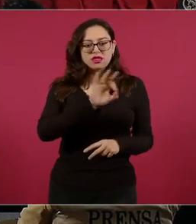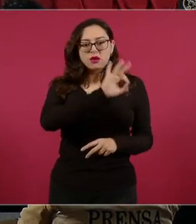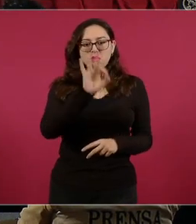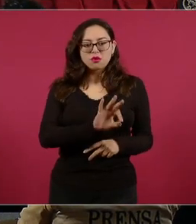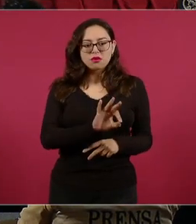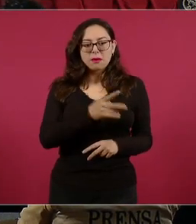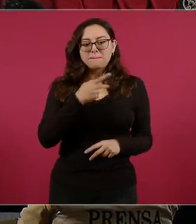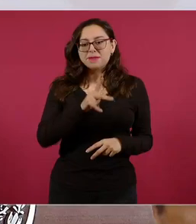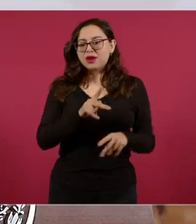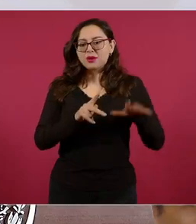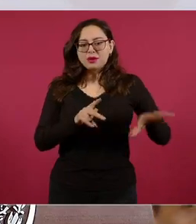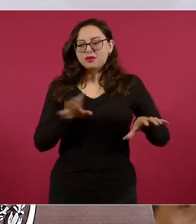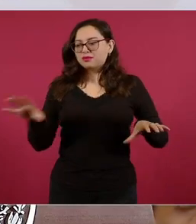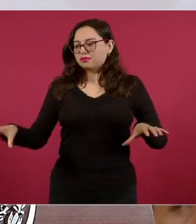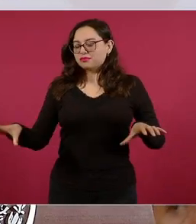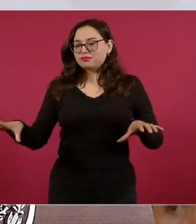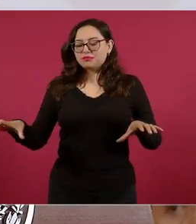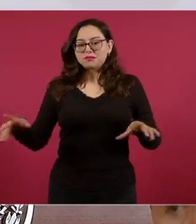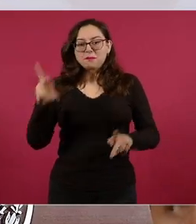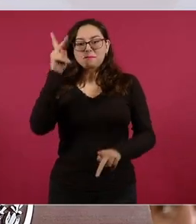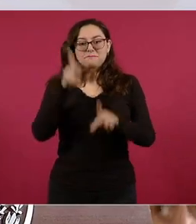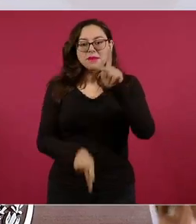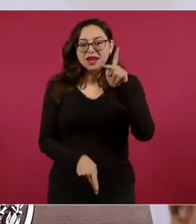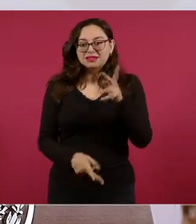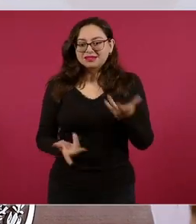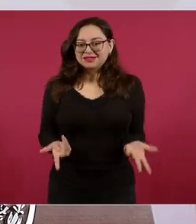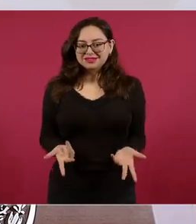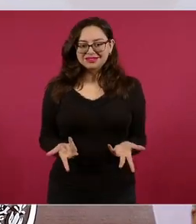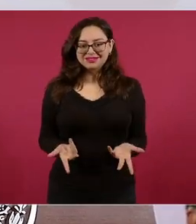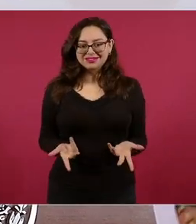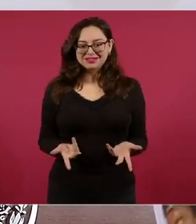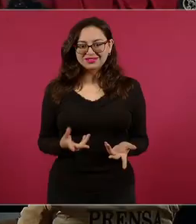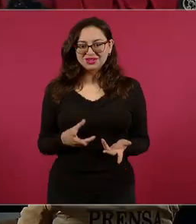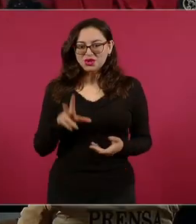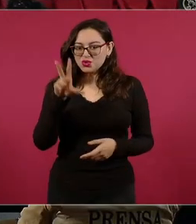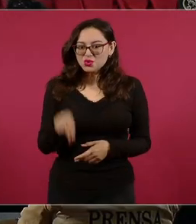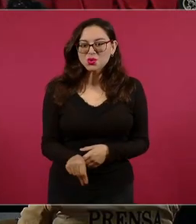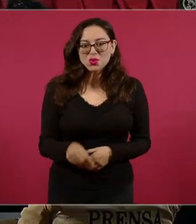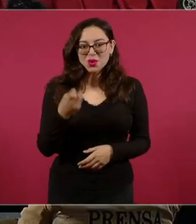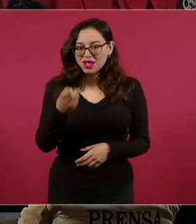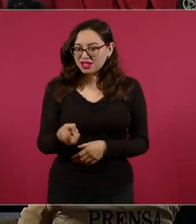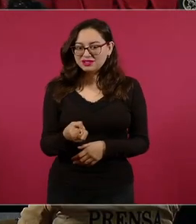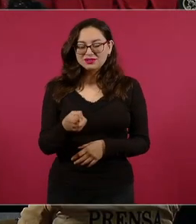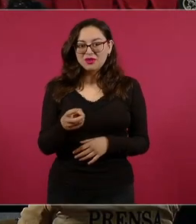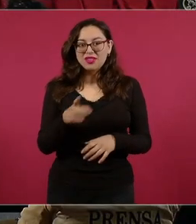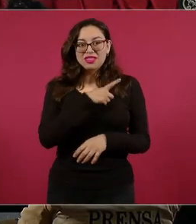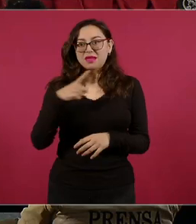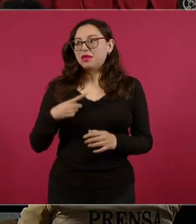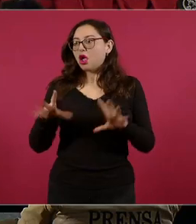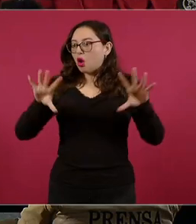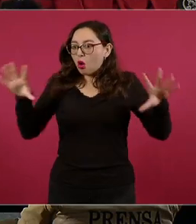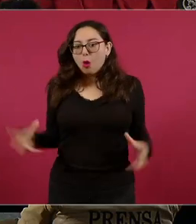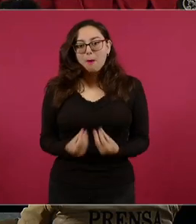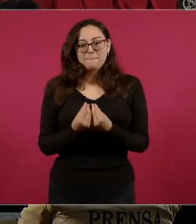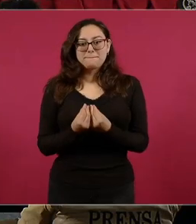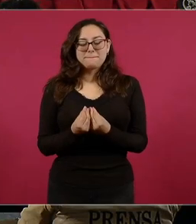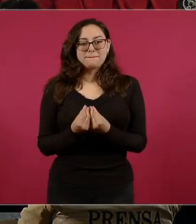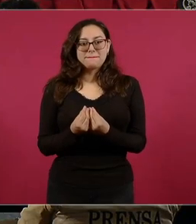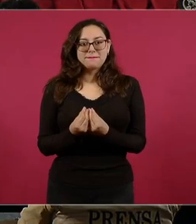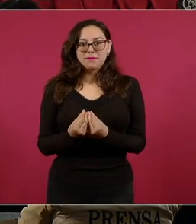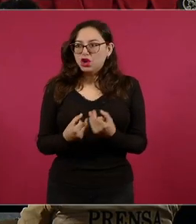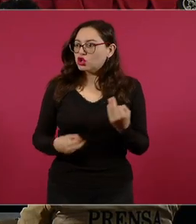como una gráfica. No, tiene que haber